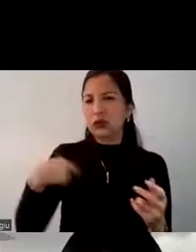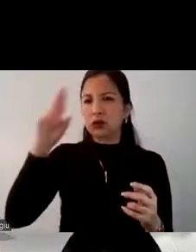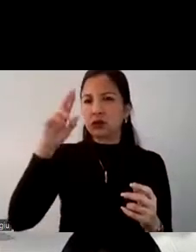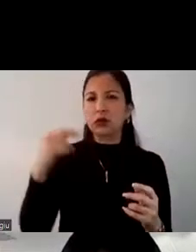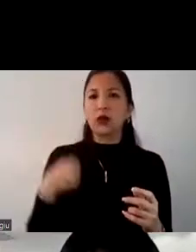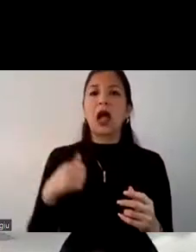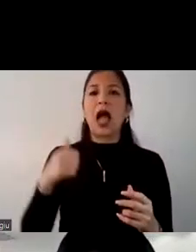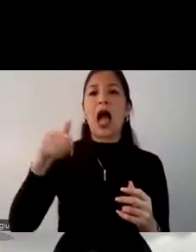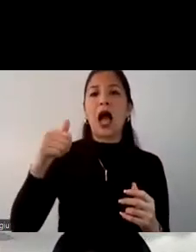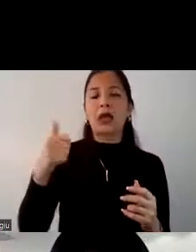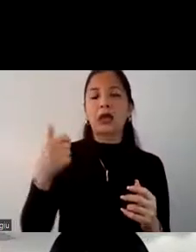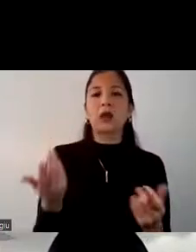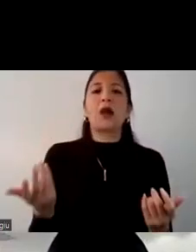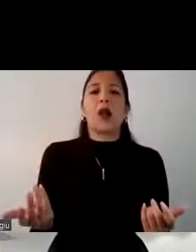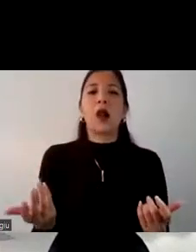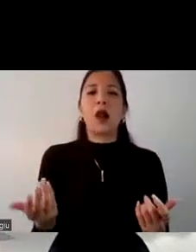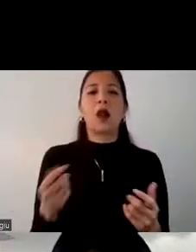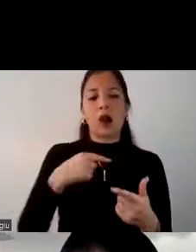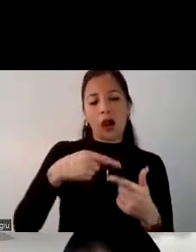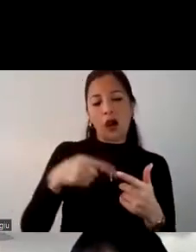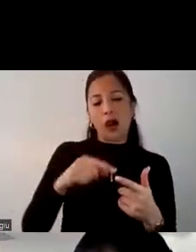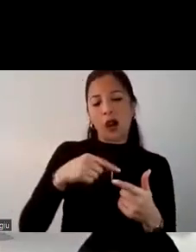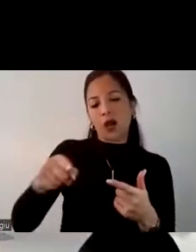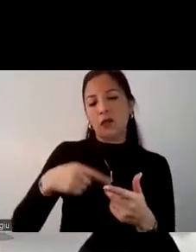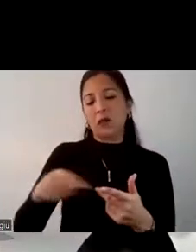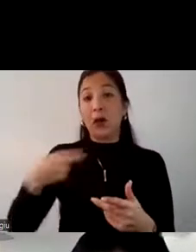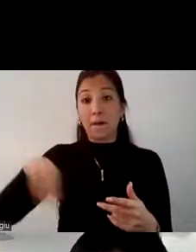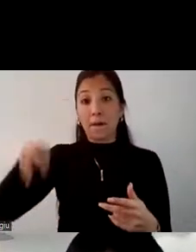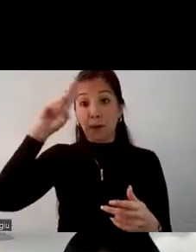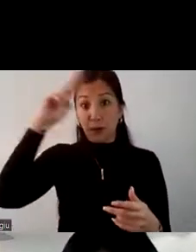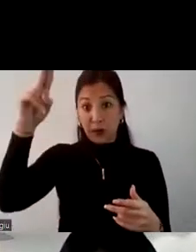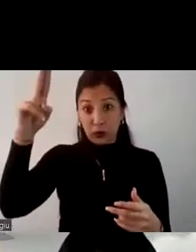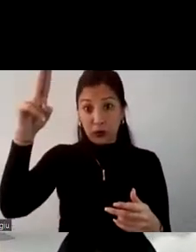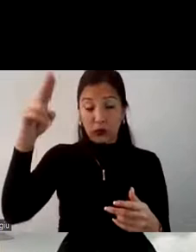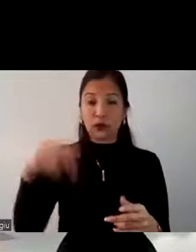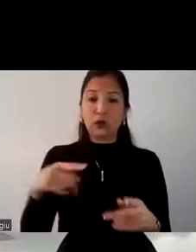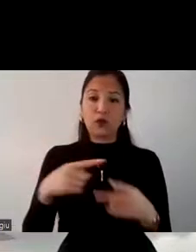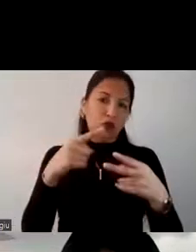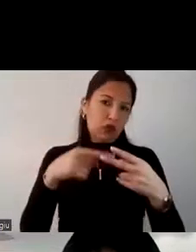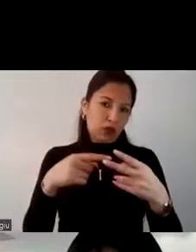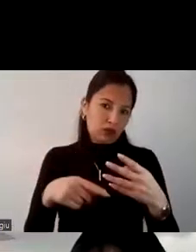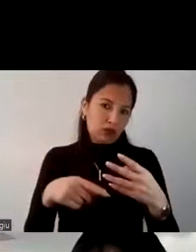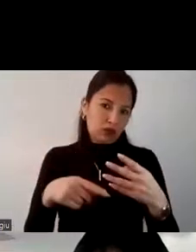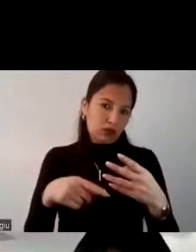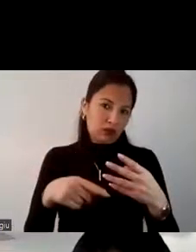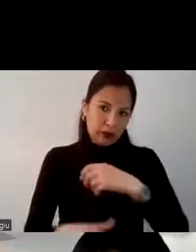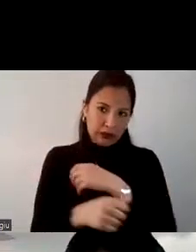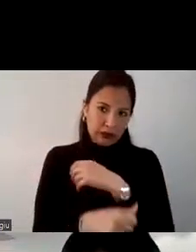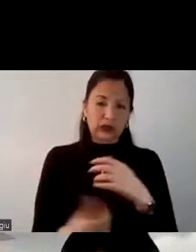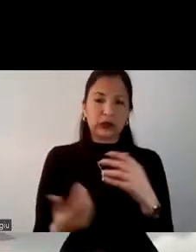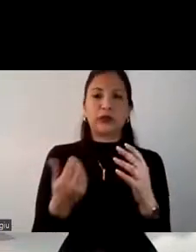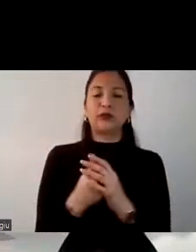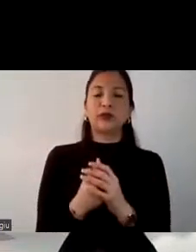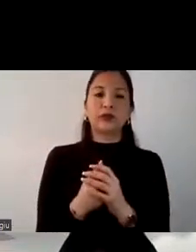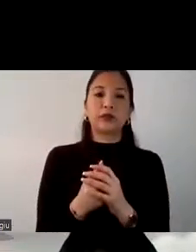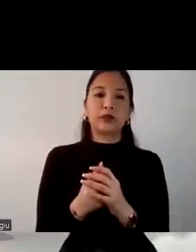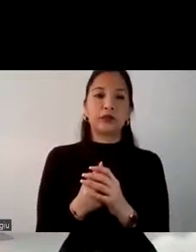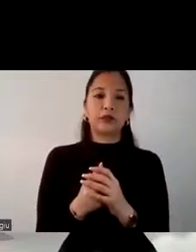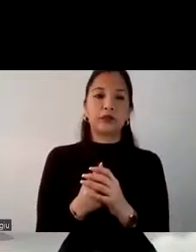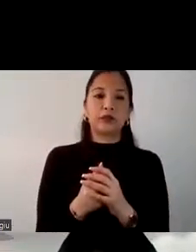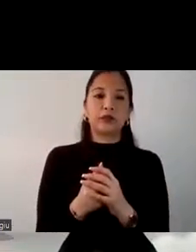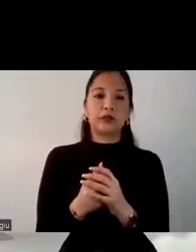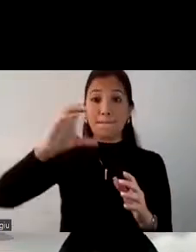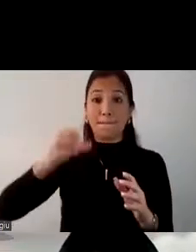actividades en relación a los destinos, tanto Perú como sus competidores. ¿Y cómo se interpreta? En los mapas